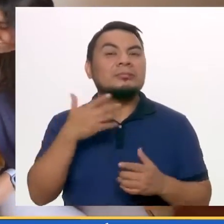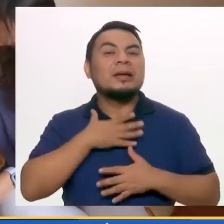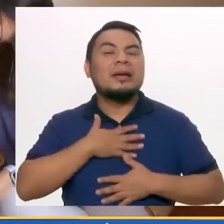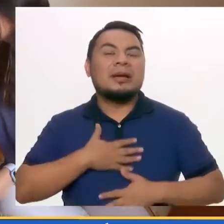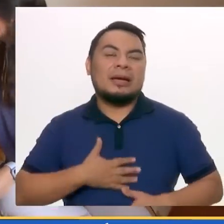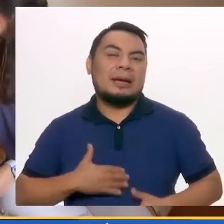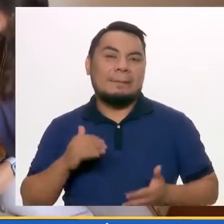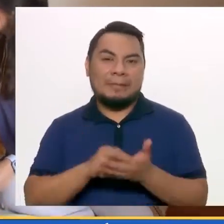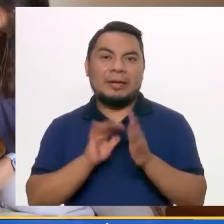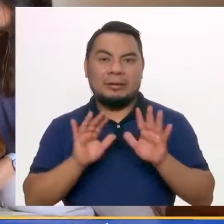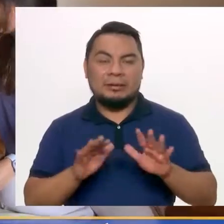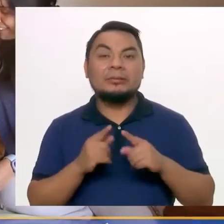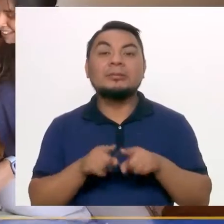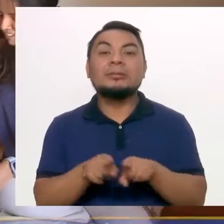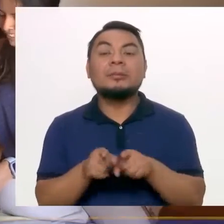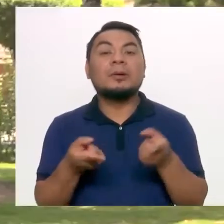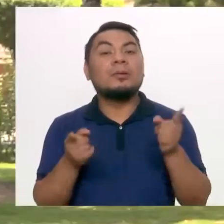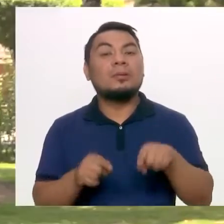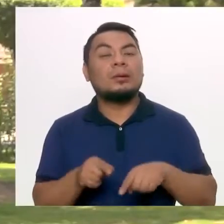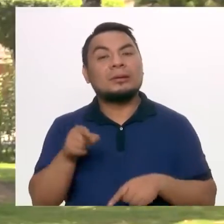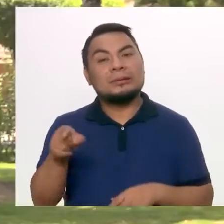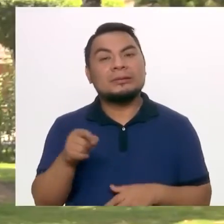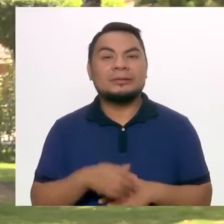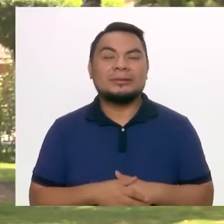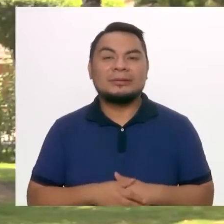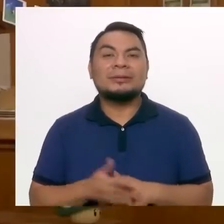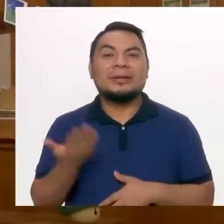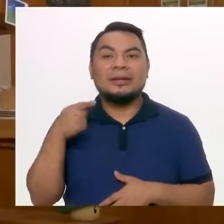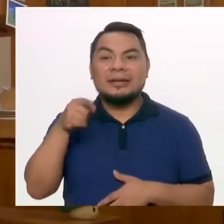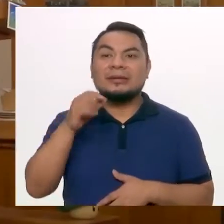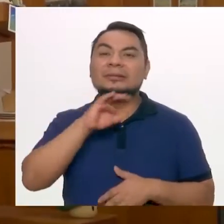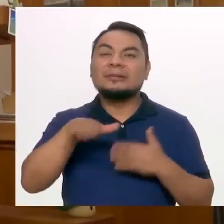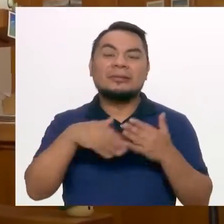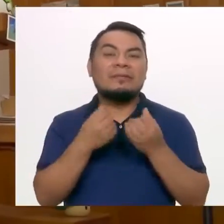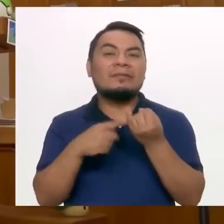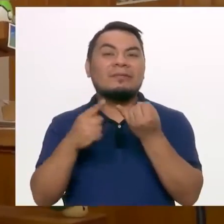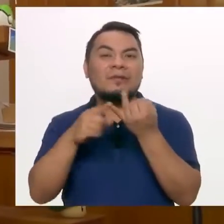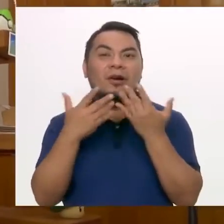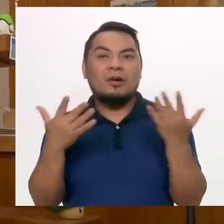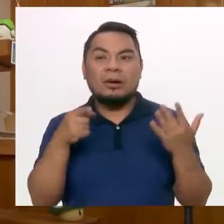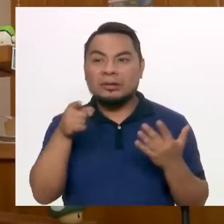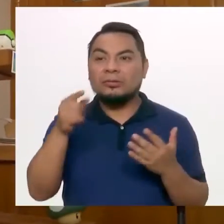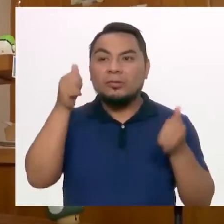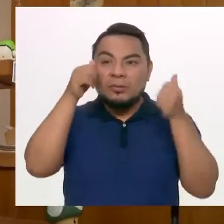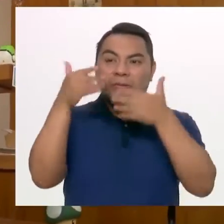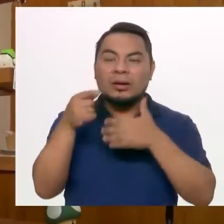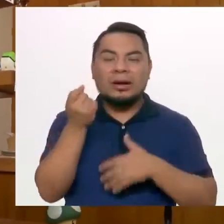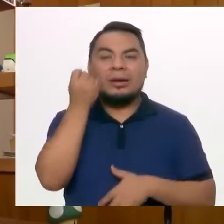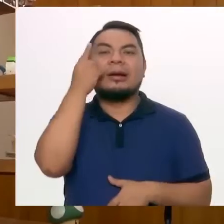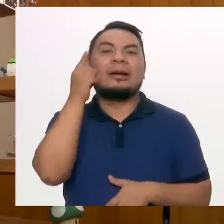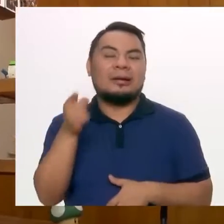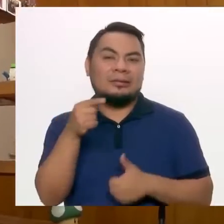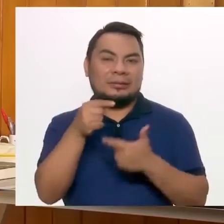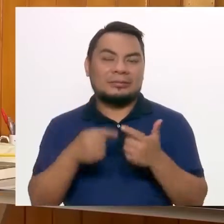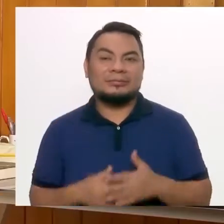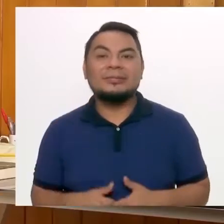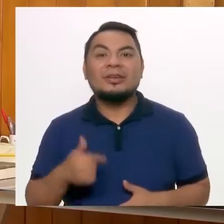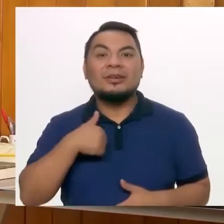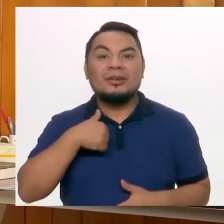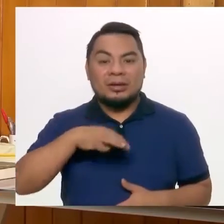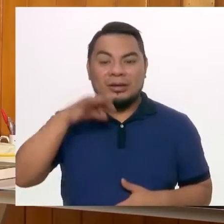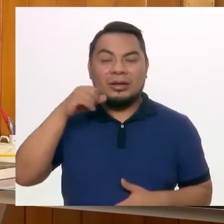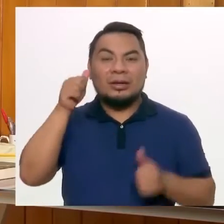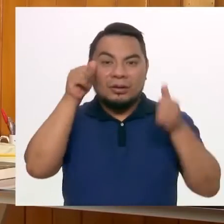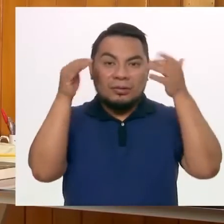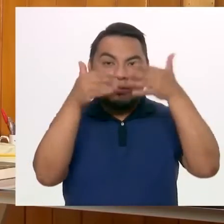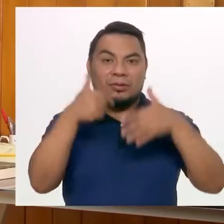se relajó más y el hecho de que respondió a unas cuantas cosas. Descubrí que